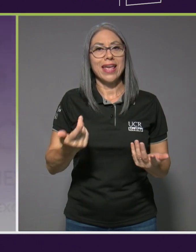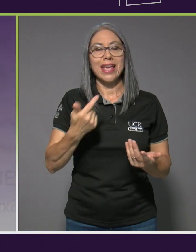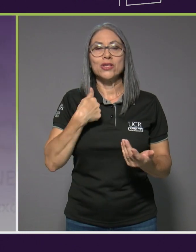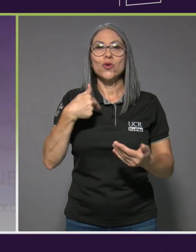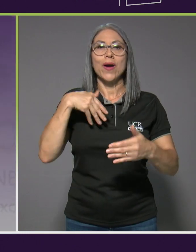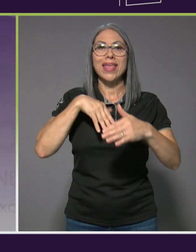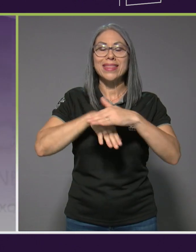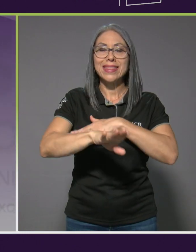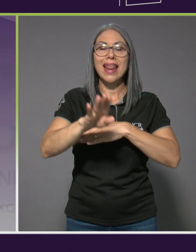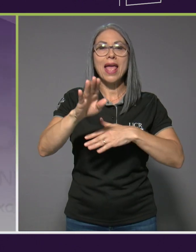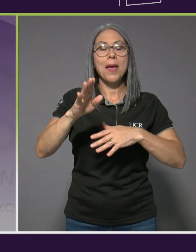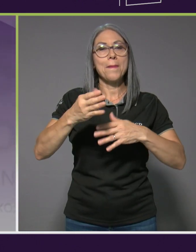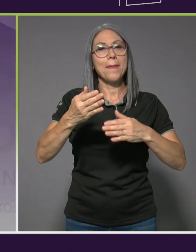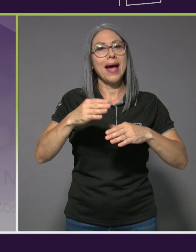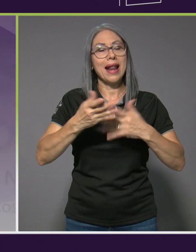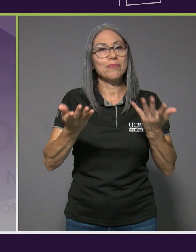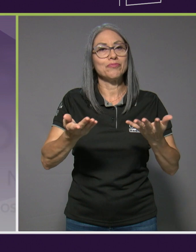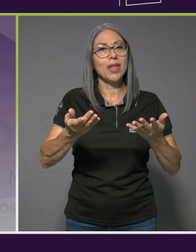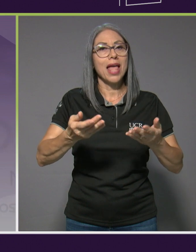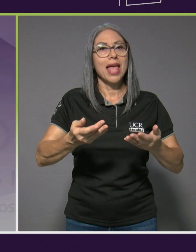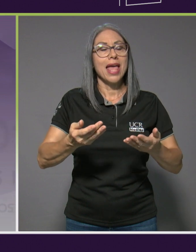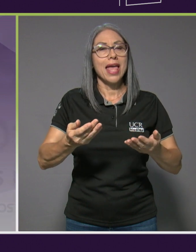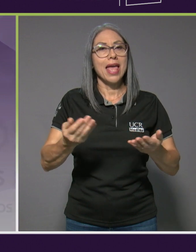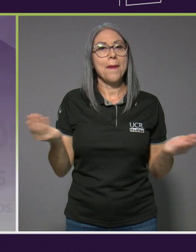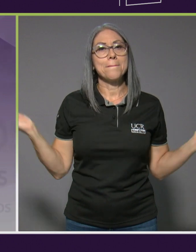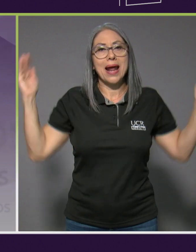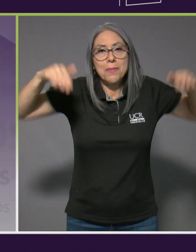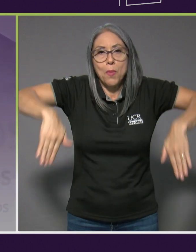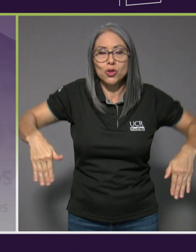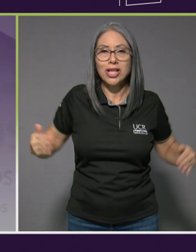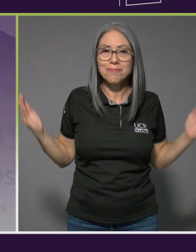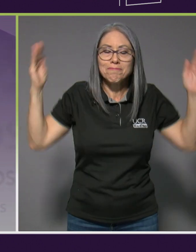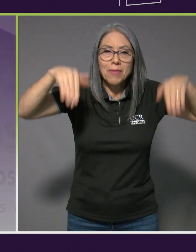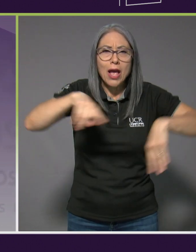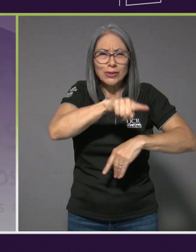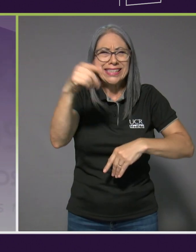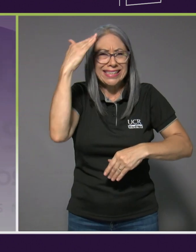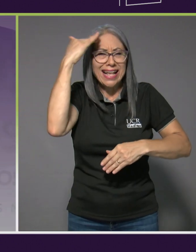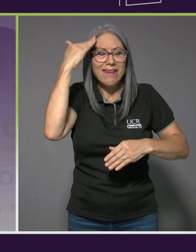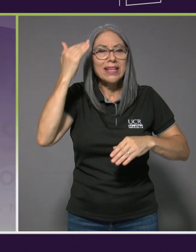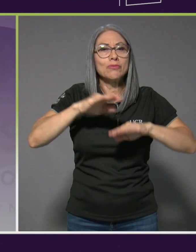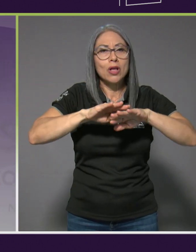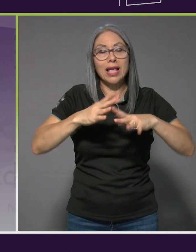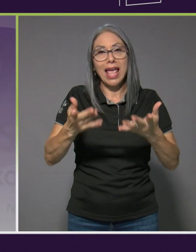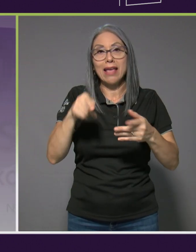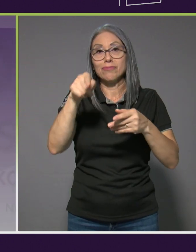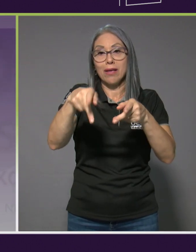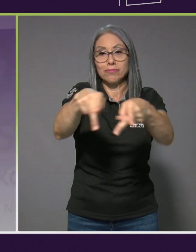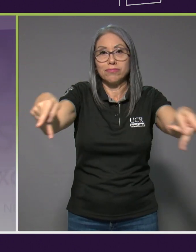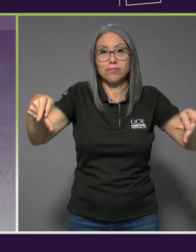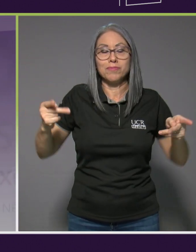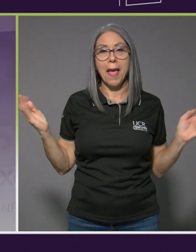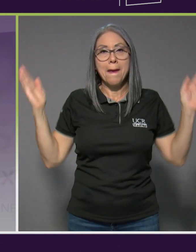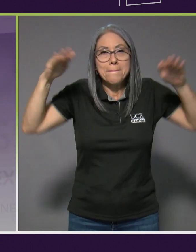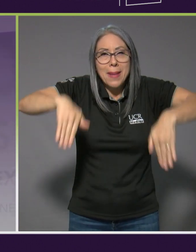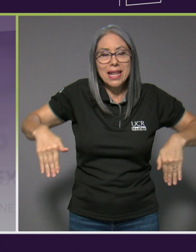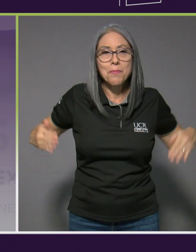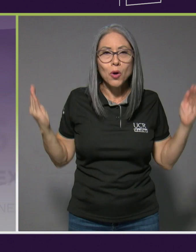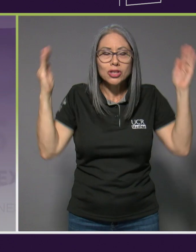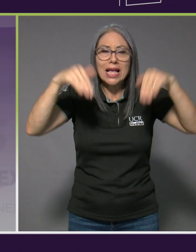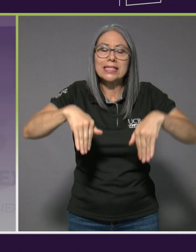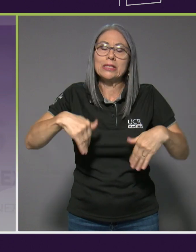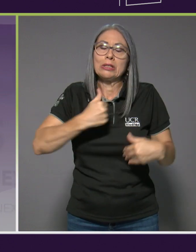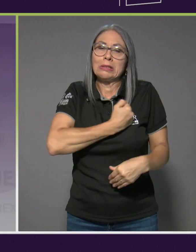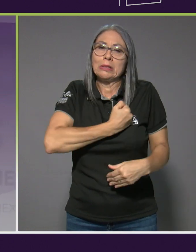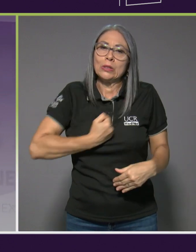mariposa. Cualquier persona que nadaba sabe que el cien mariposa es matador y yo nunca lo había nadado